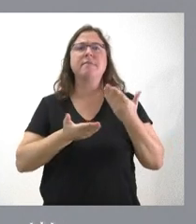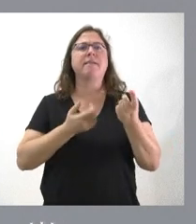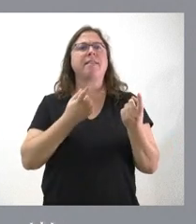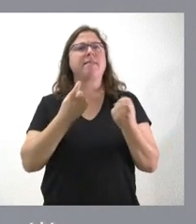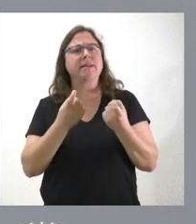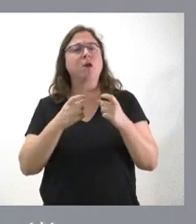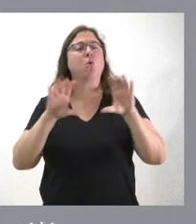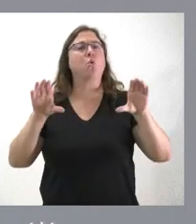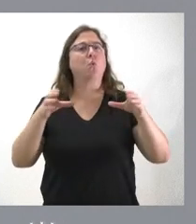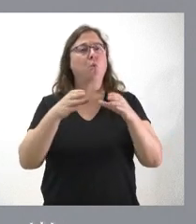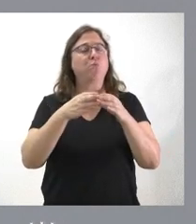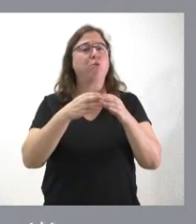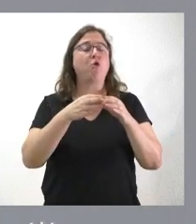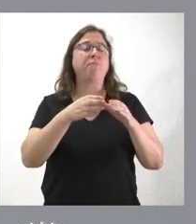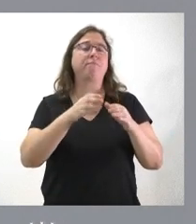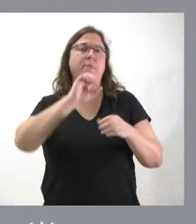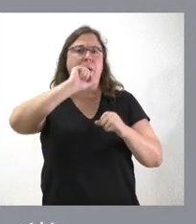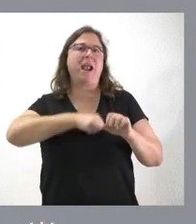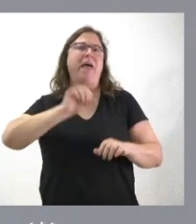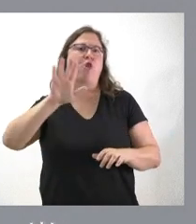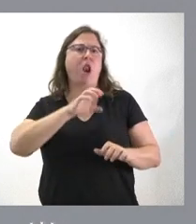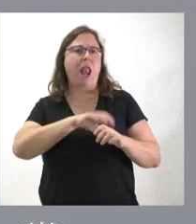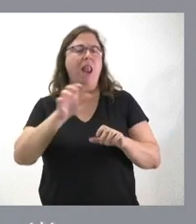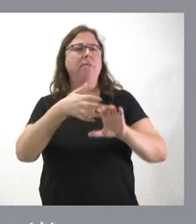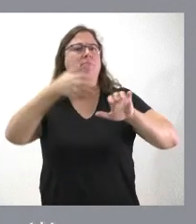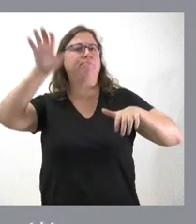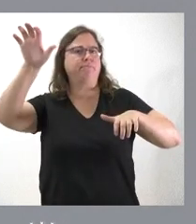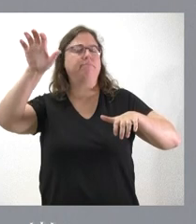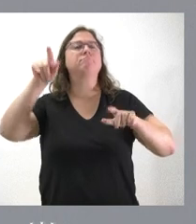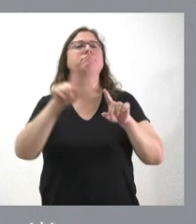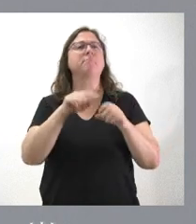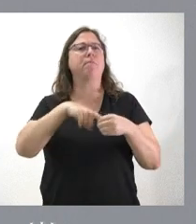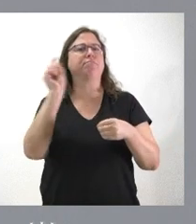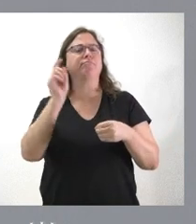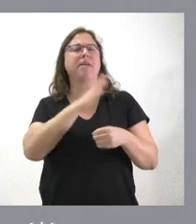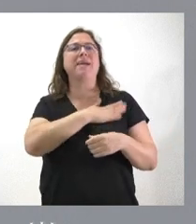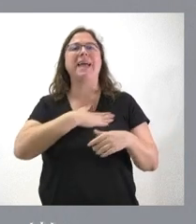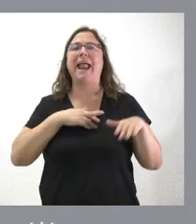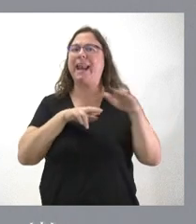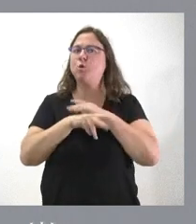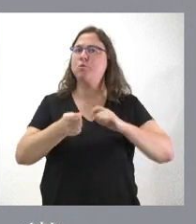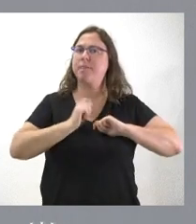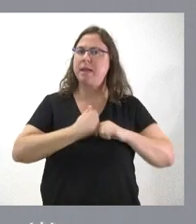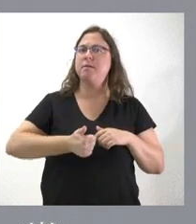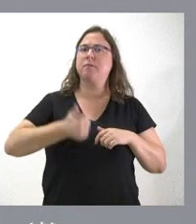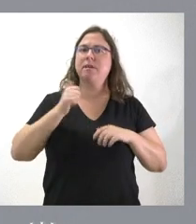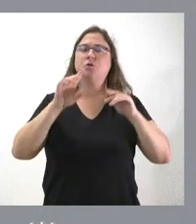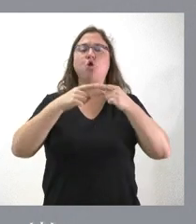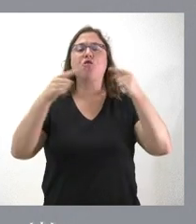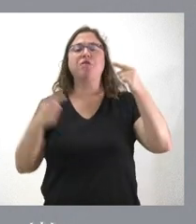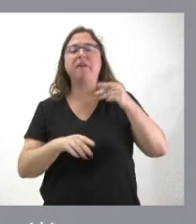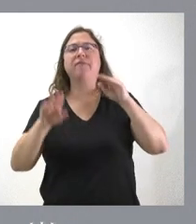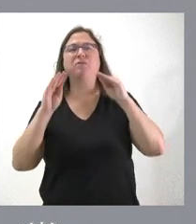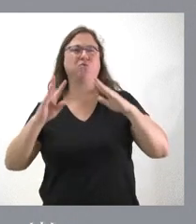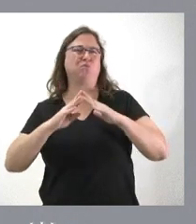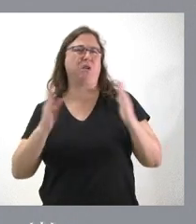los partidos nacionalistas e independentistas que solicitan más recursos para financiar el déficit de infraestructuras